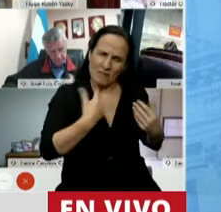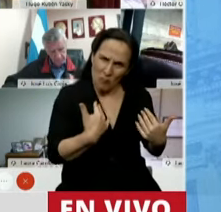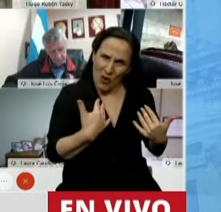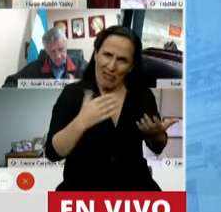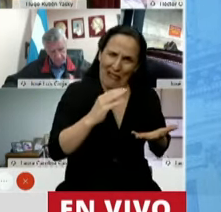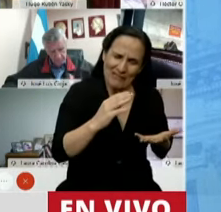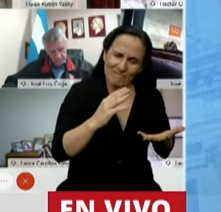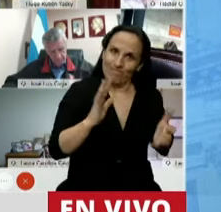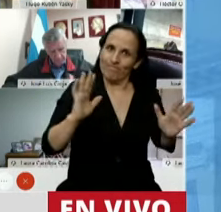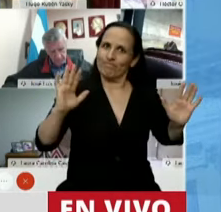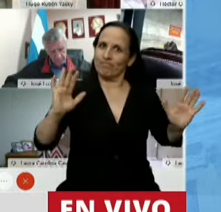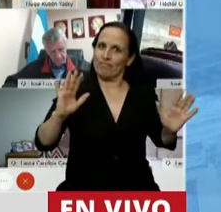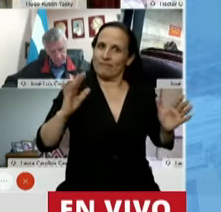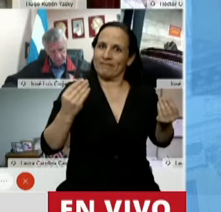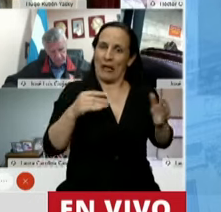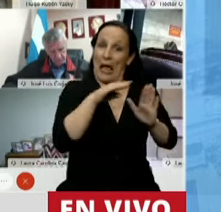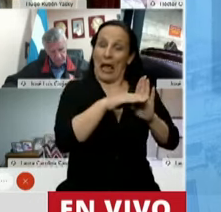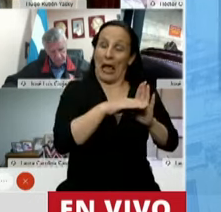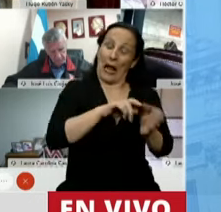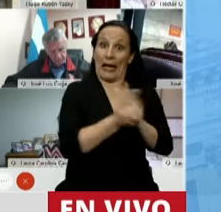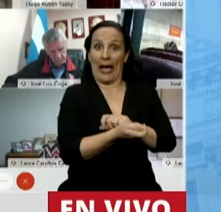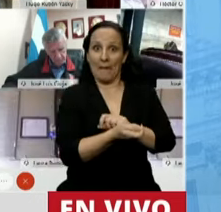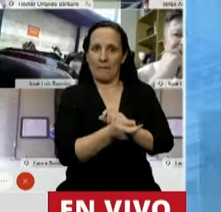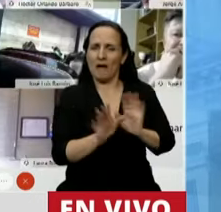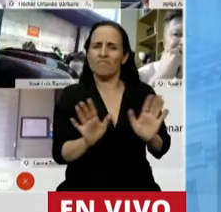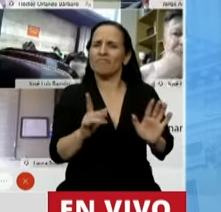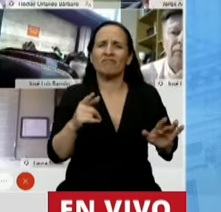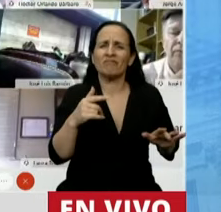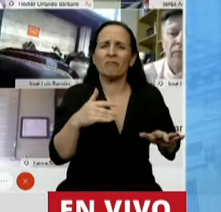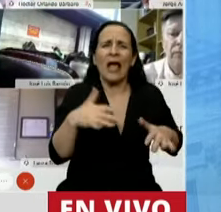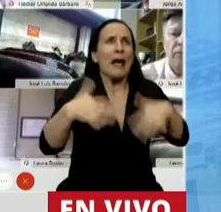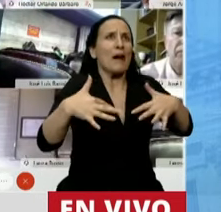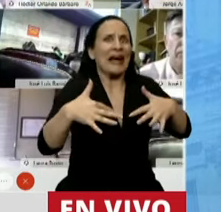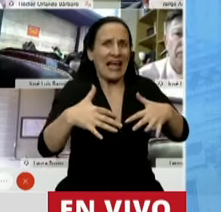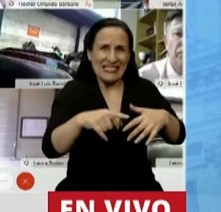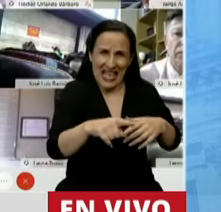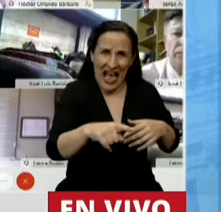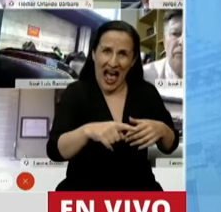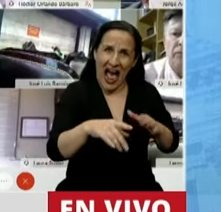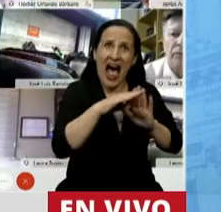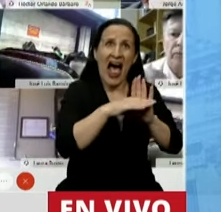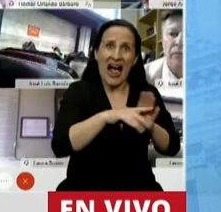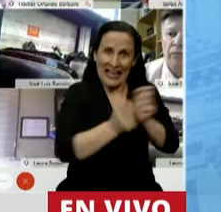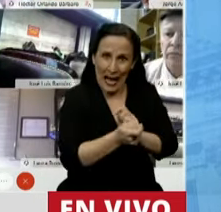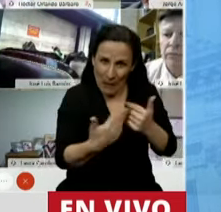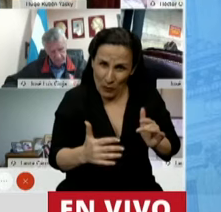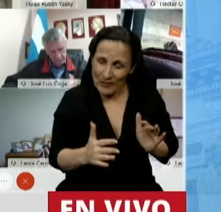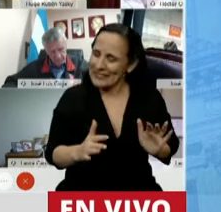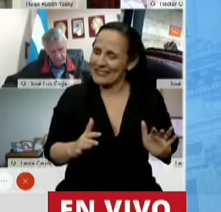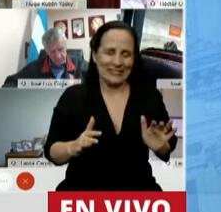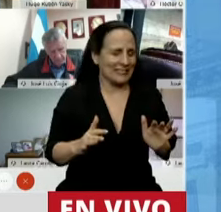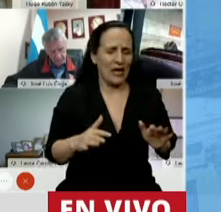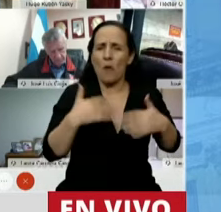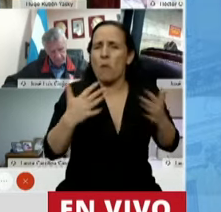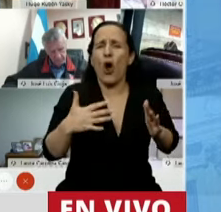cambia las reglas de juego. No importa la emergencia en la que se encuentre, no deben ni pueden afectarse